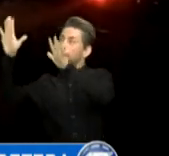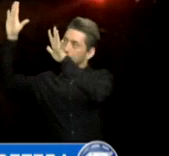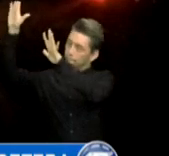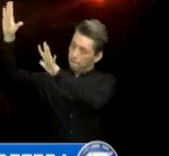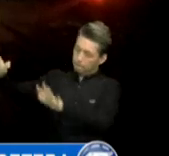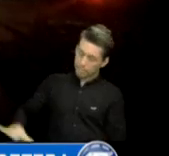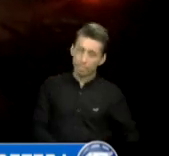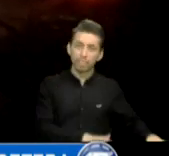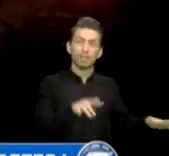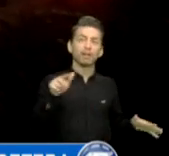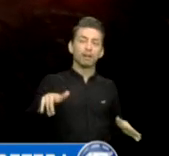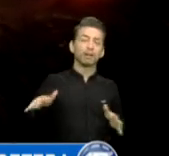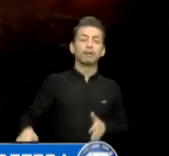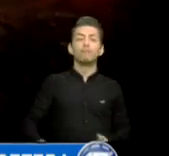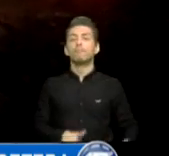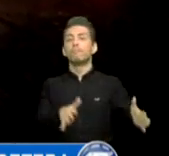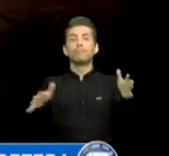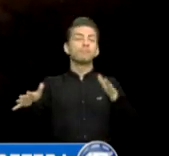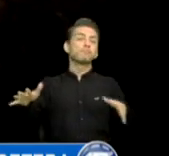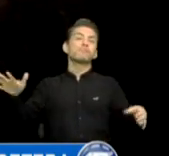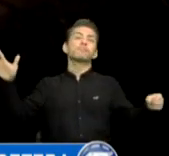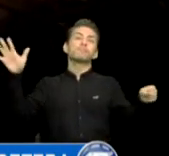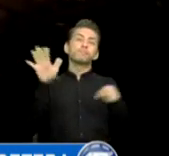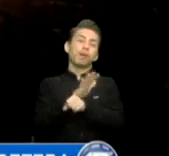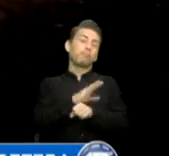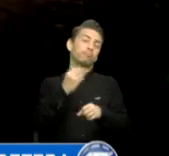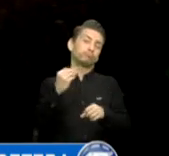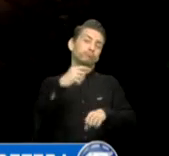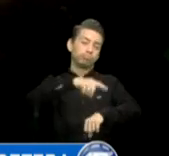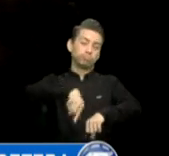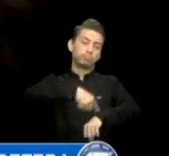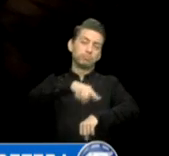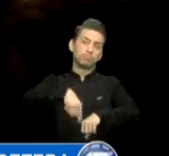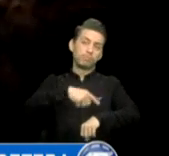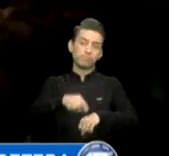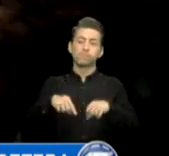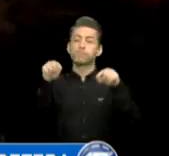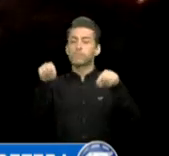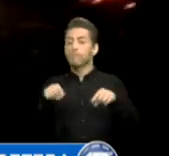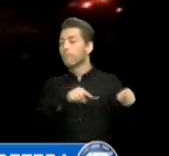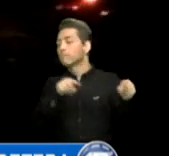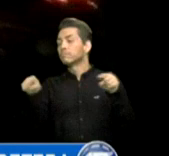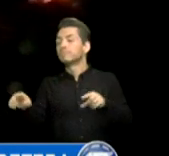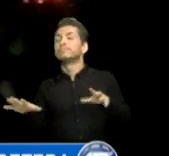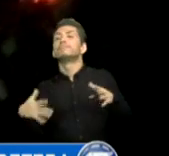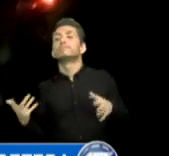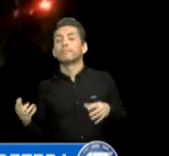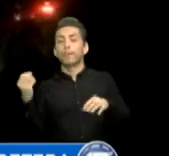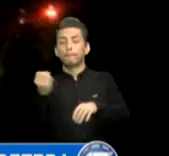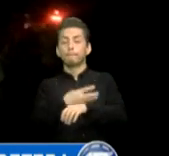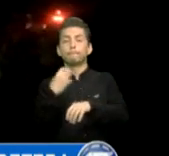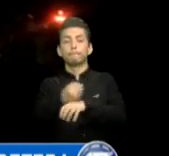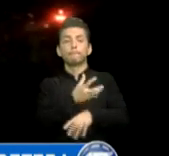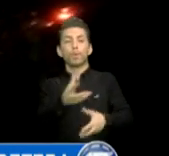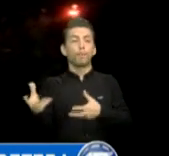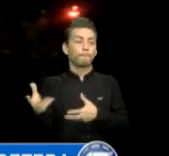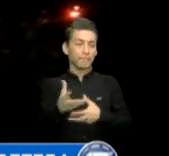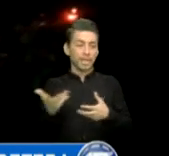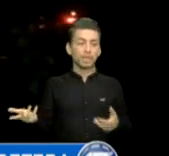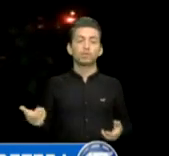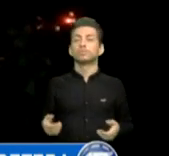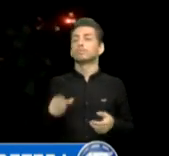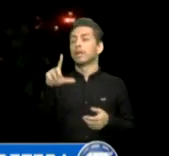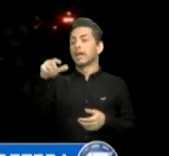carretera fue tapada en su totalidad por varias horas. Al lugar se hicieron presentes bomberos municipales, Las Delicias,